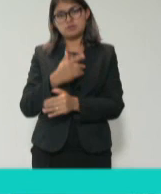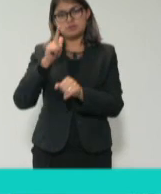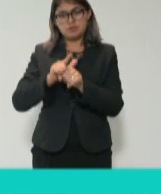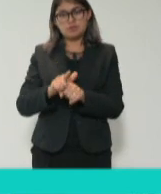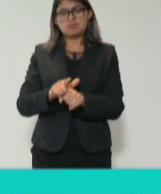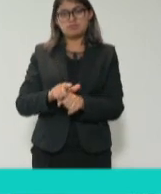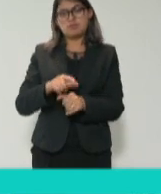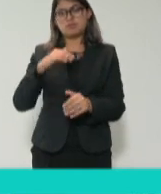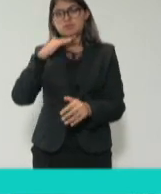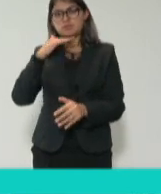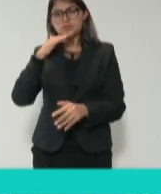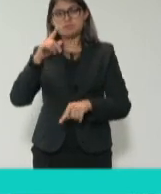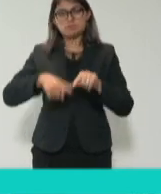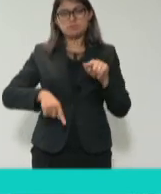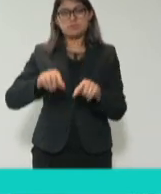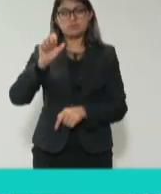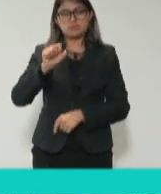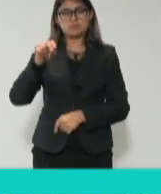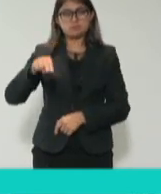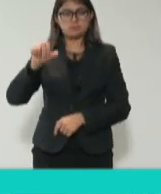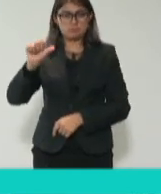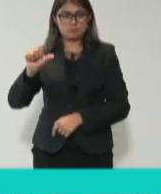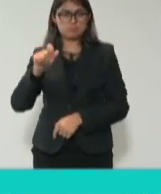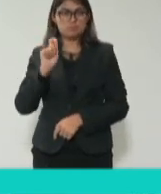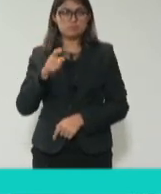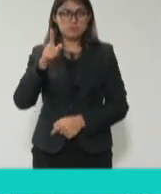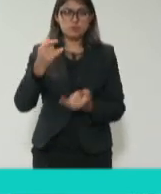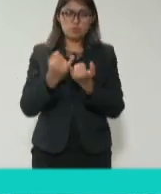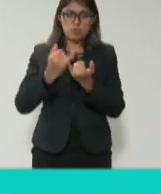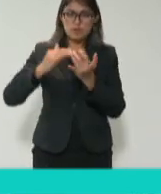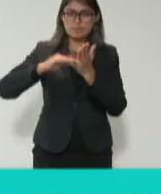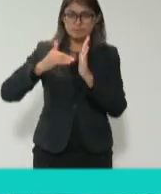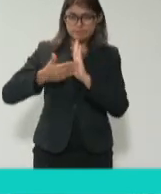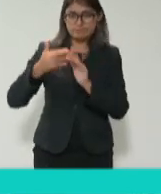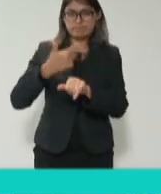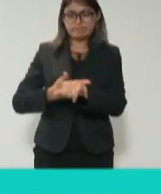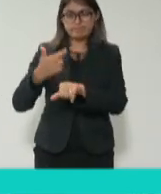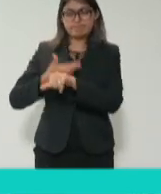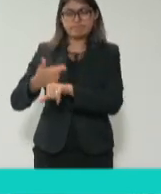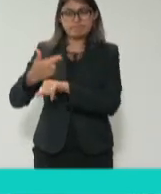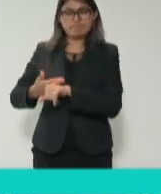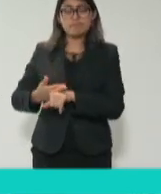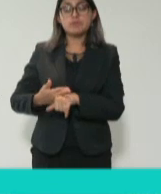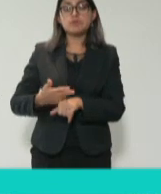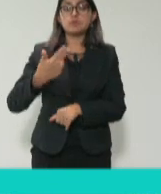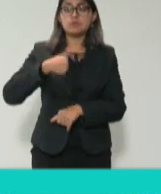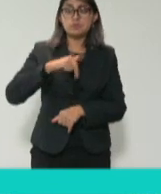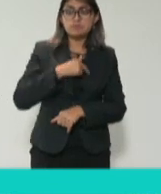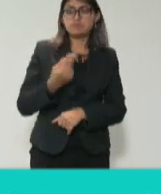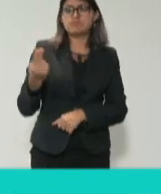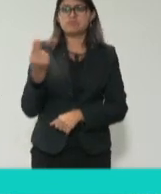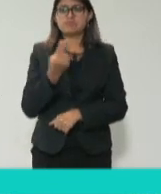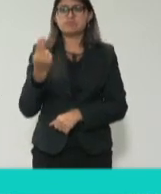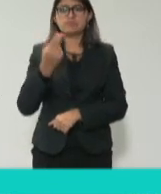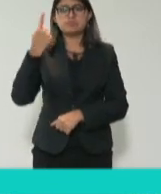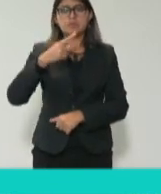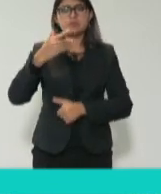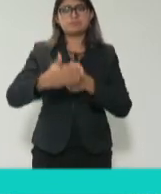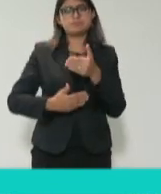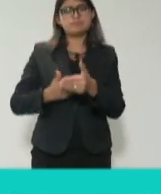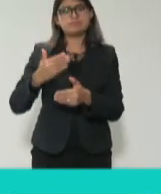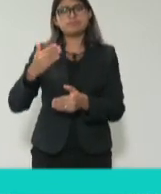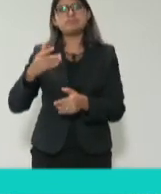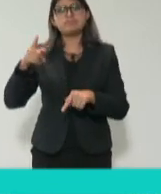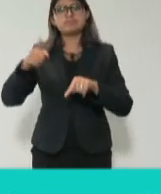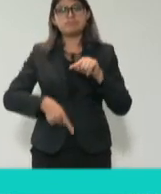manera también menciona estos mecanismos que son necesarios y obligados para el combate a la corrupción,